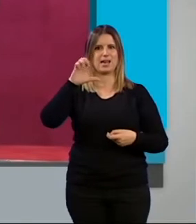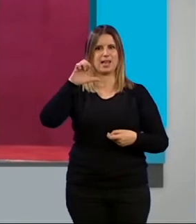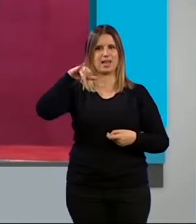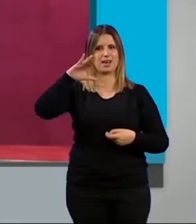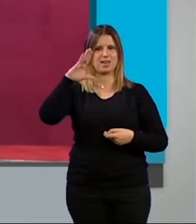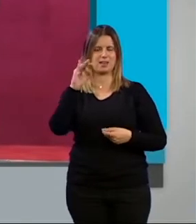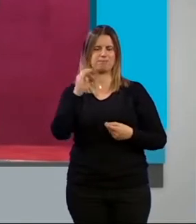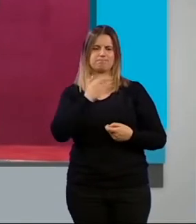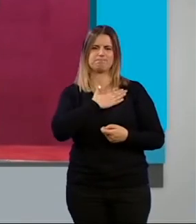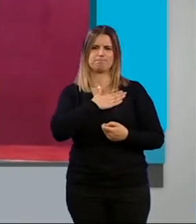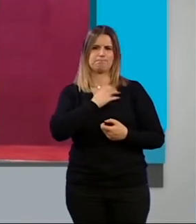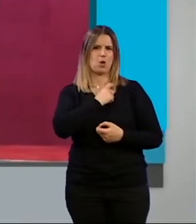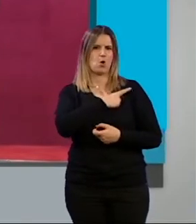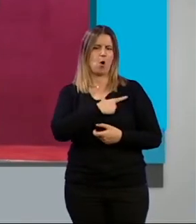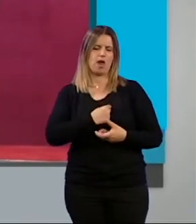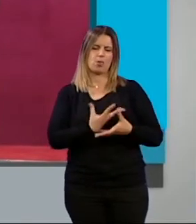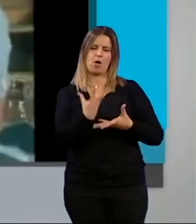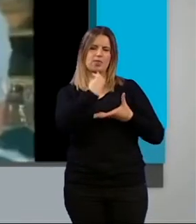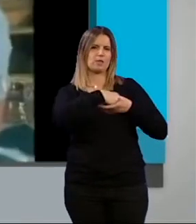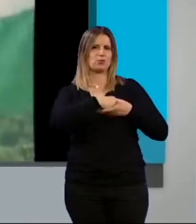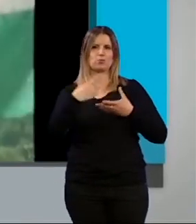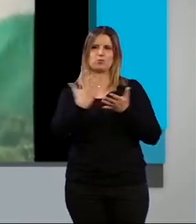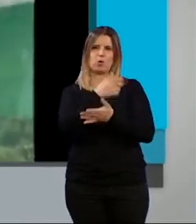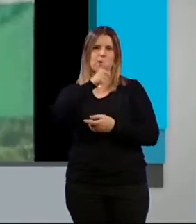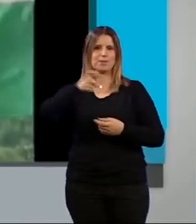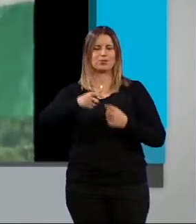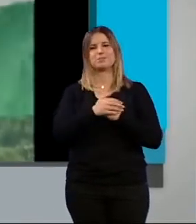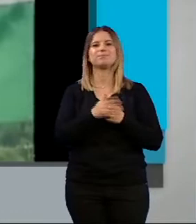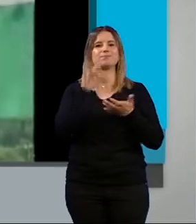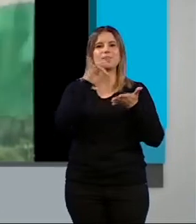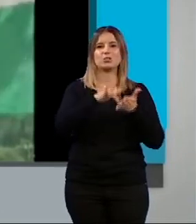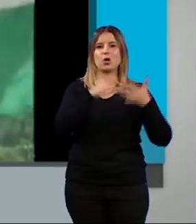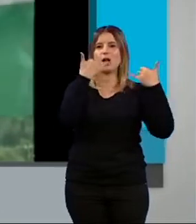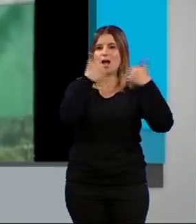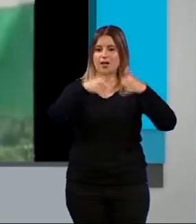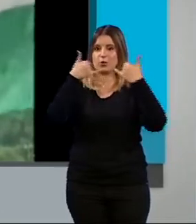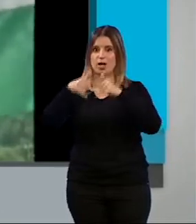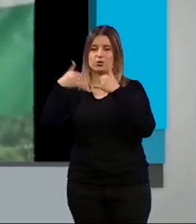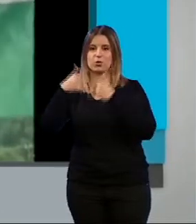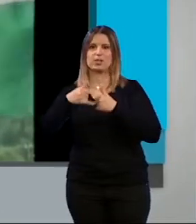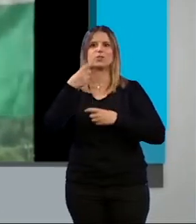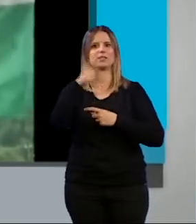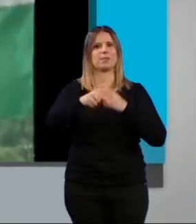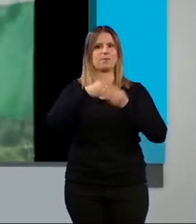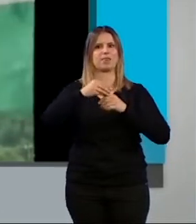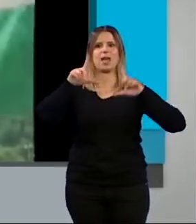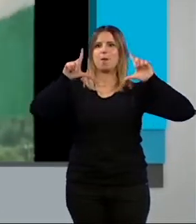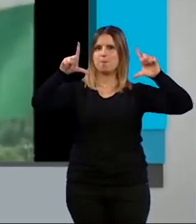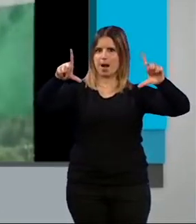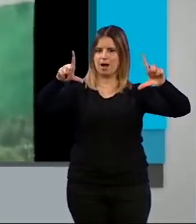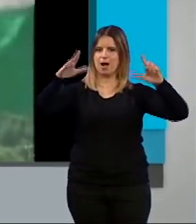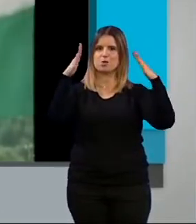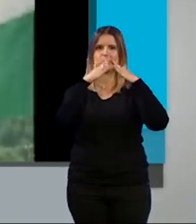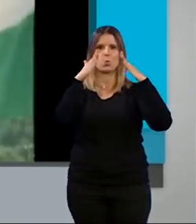un corazón en el que abarcaba todo el mundo. Entre muchos de los actos que tendrán lugar se instalará una placa en su